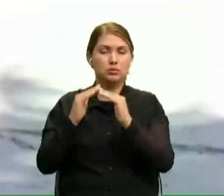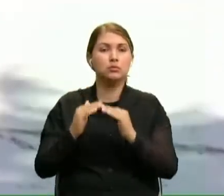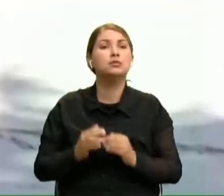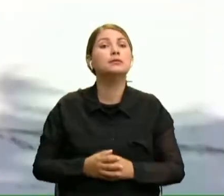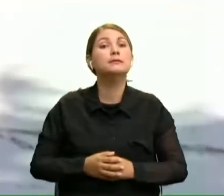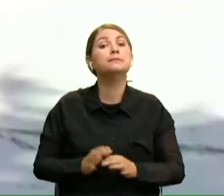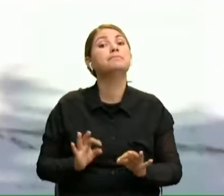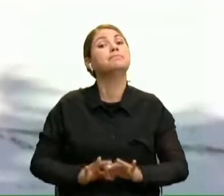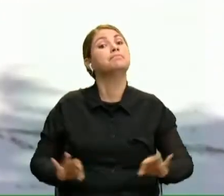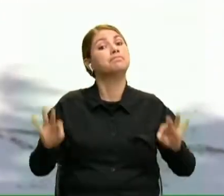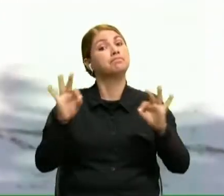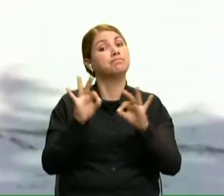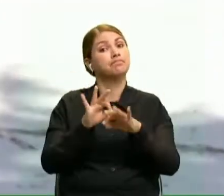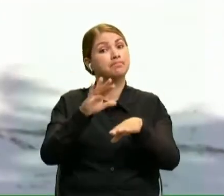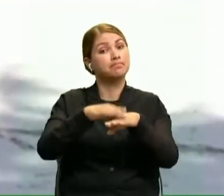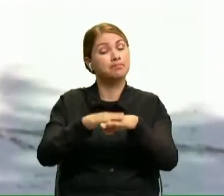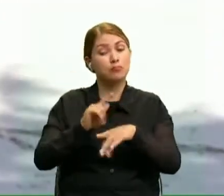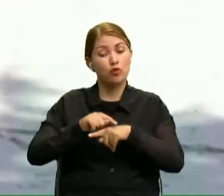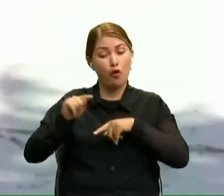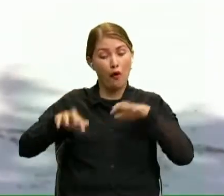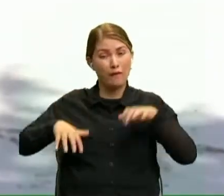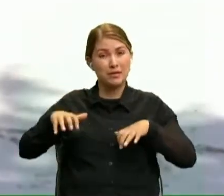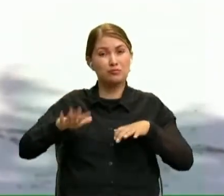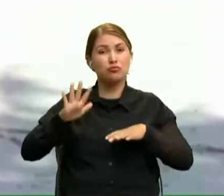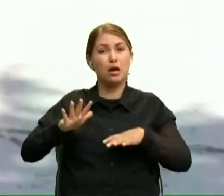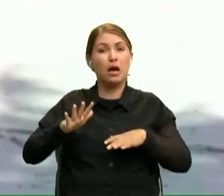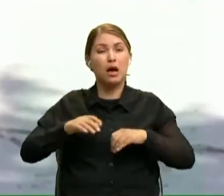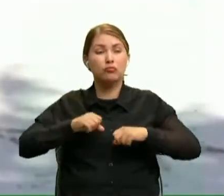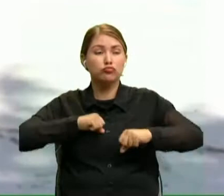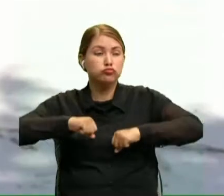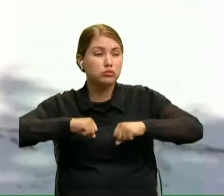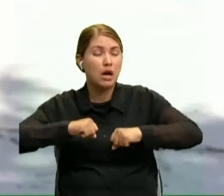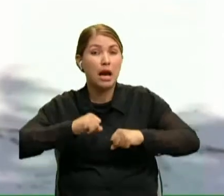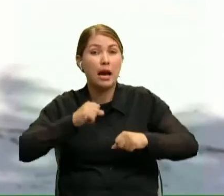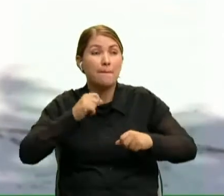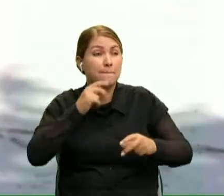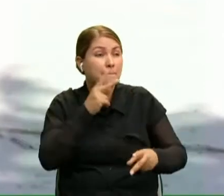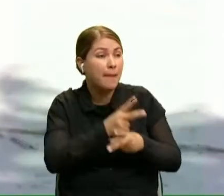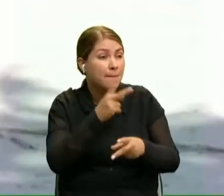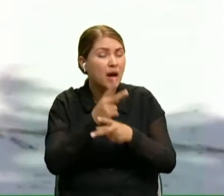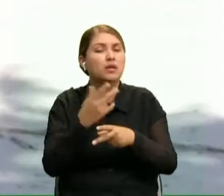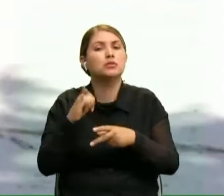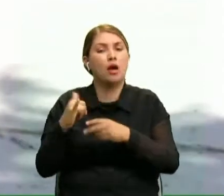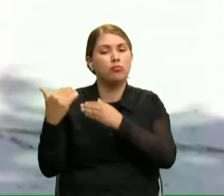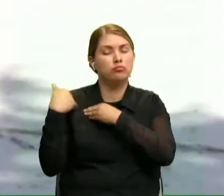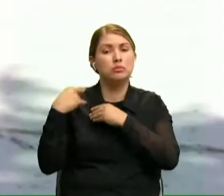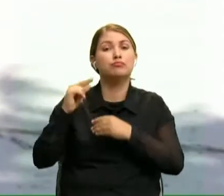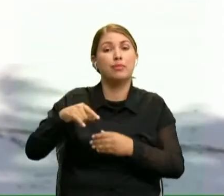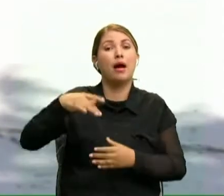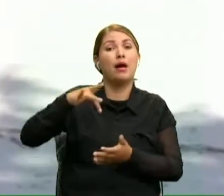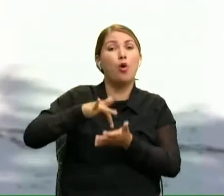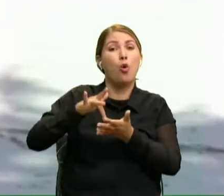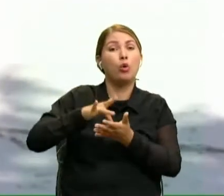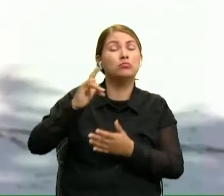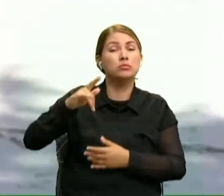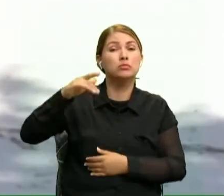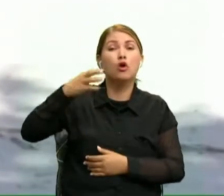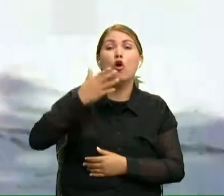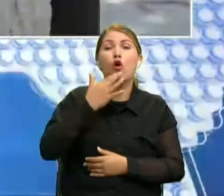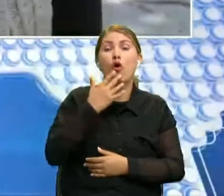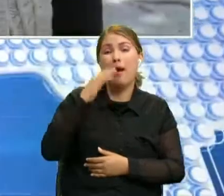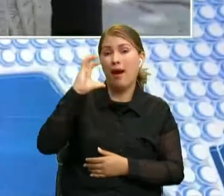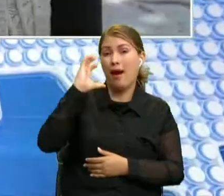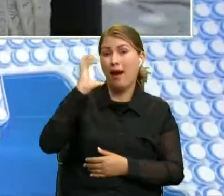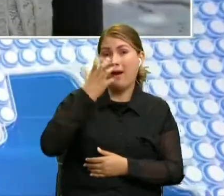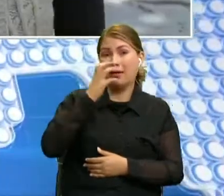Es importante resaltar que la Oficina de Gestión de Riesgo del municipio de Ocaña ha señalado que ya estamos en alerta naranja ante el aumento de los